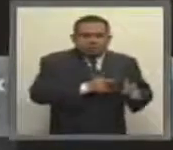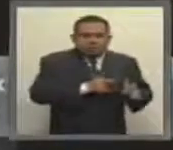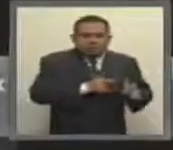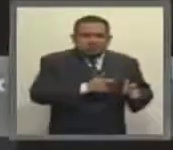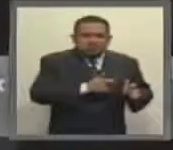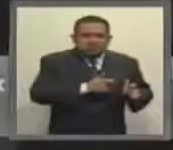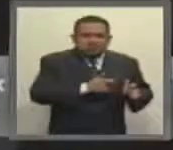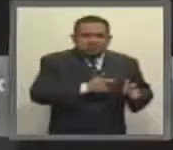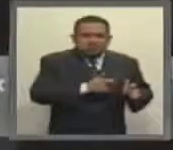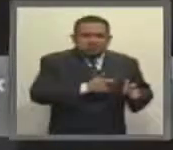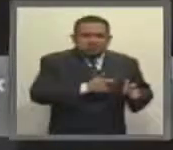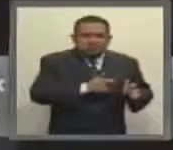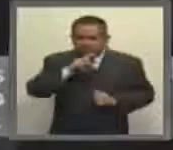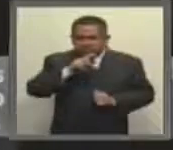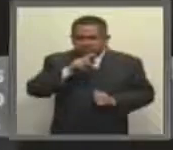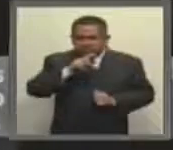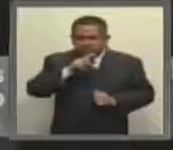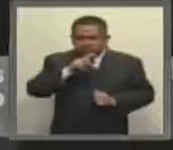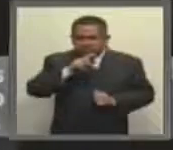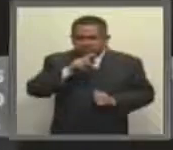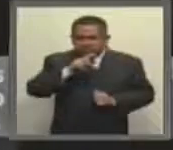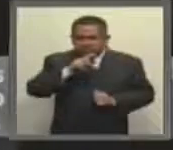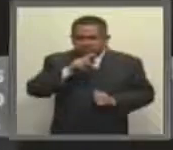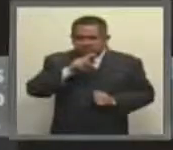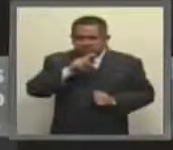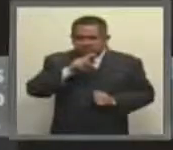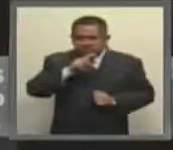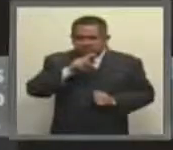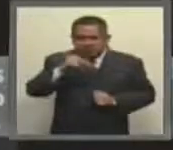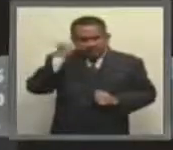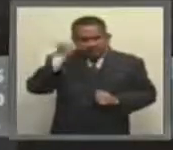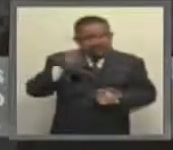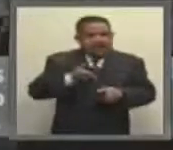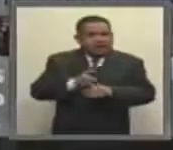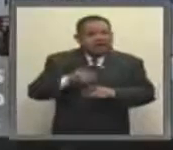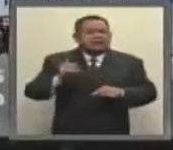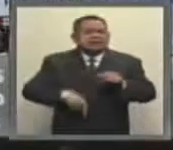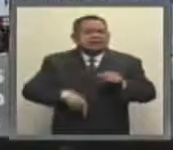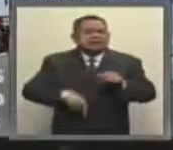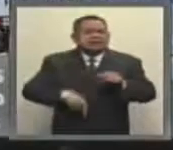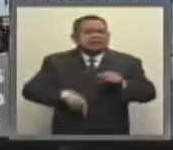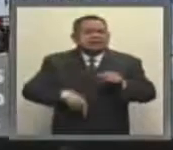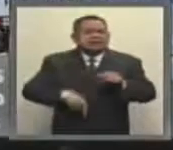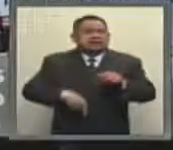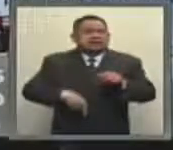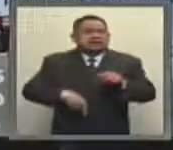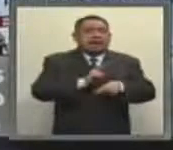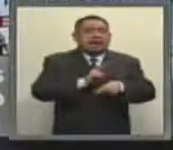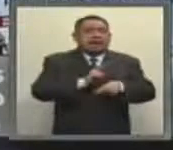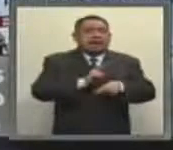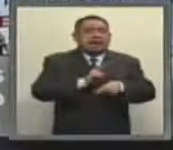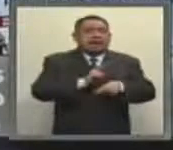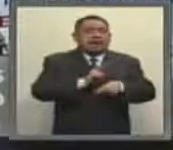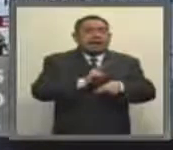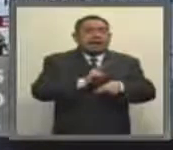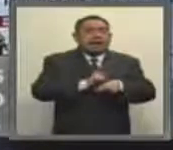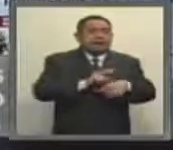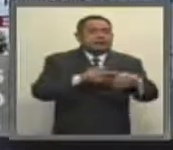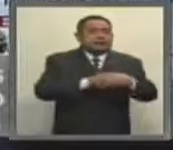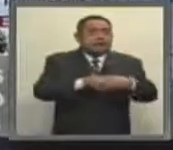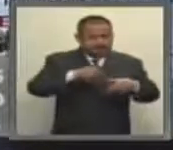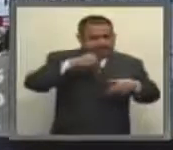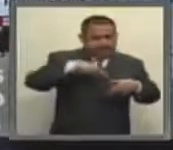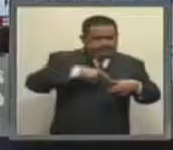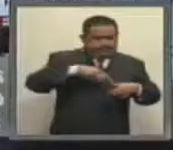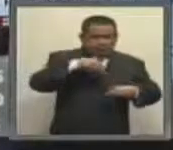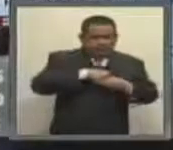integrantes de la sociedad. En este mismo sentido, se propone eliminar el régimen especial de control y vigilancia, pues